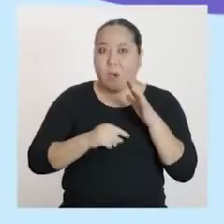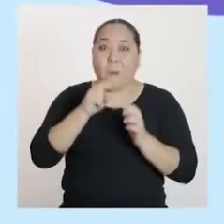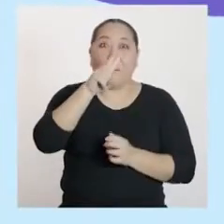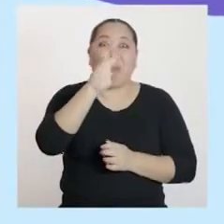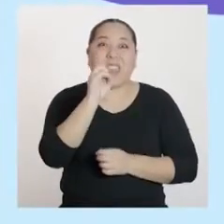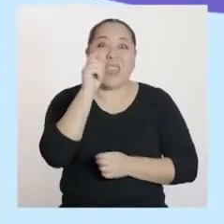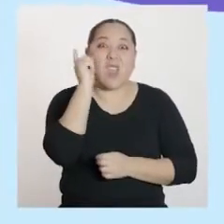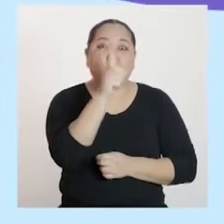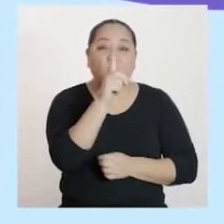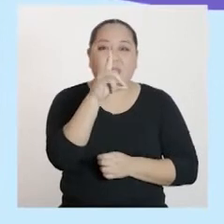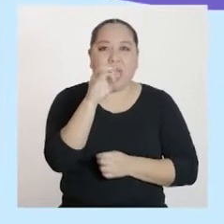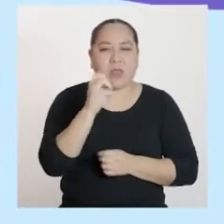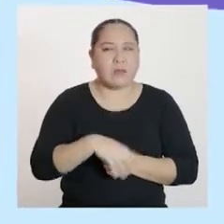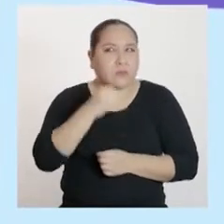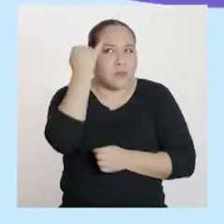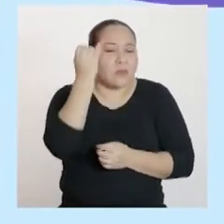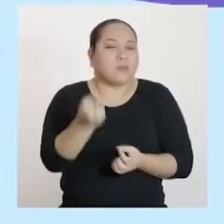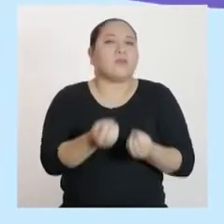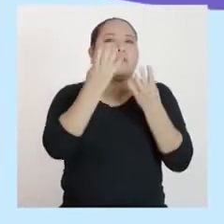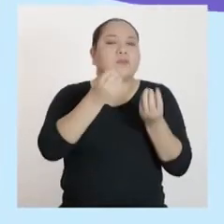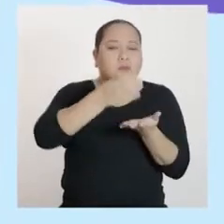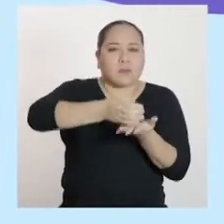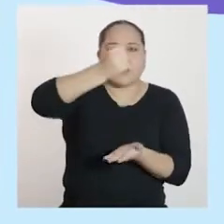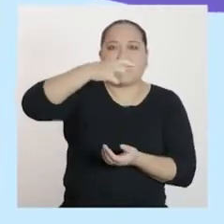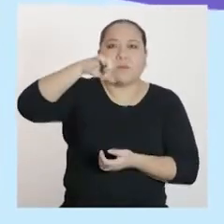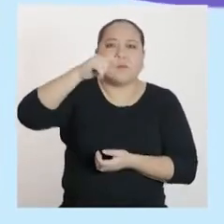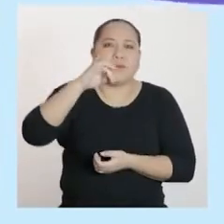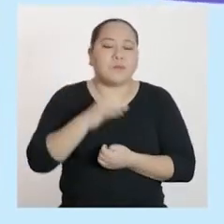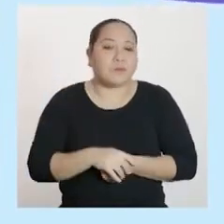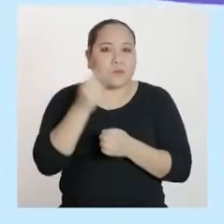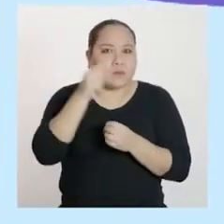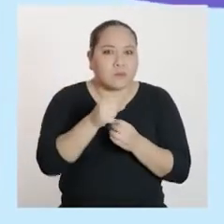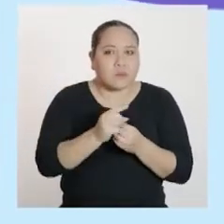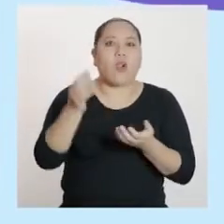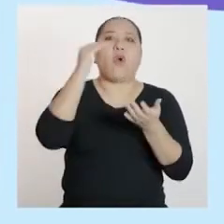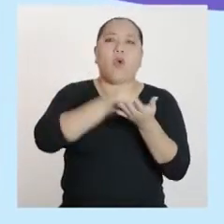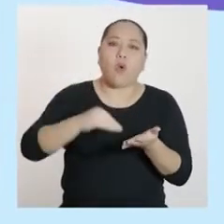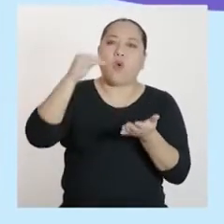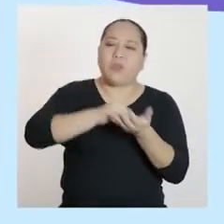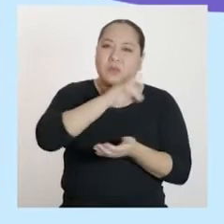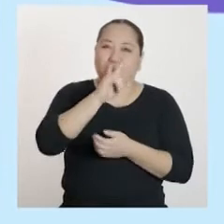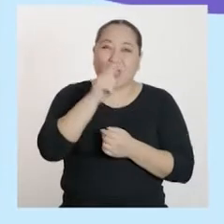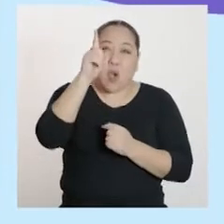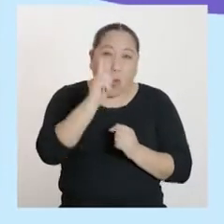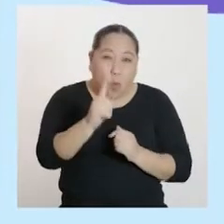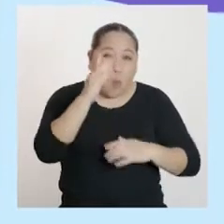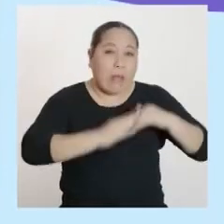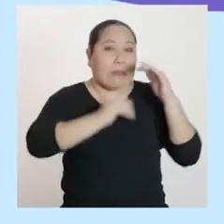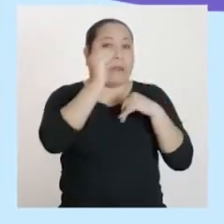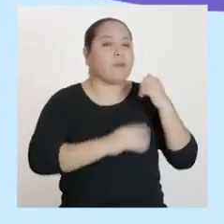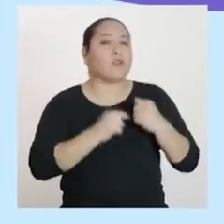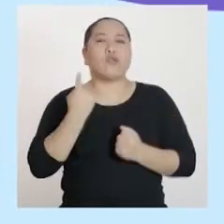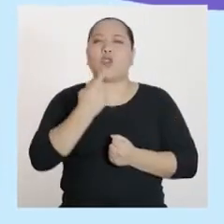¿Se imaginan cuántas botellas de plástico descartable se pueden reutilizar en un edificio? Y no solo